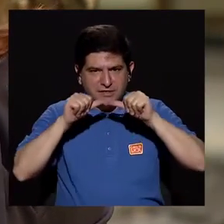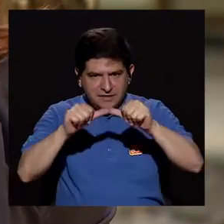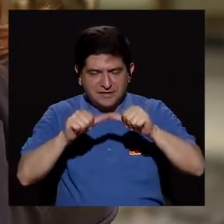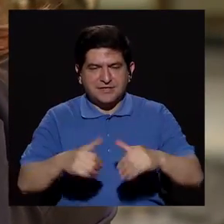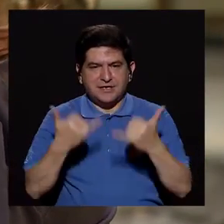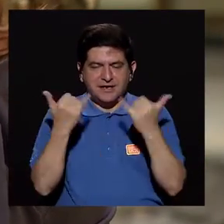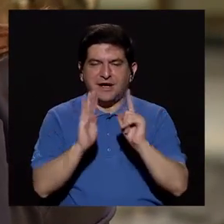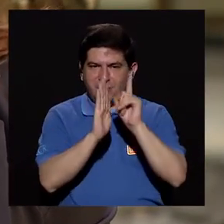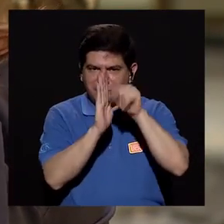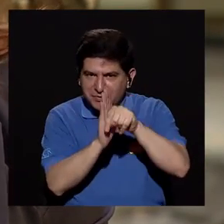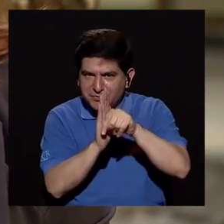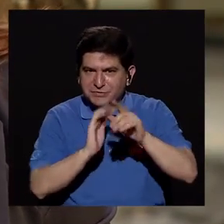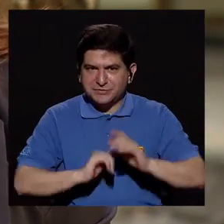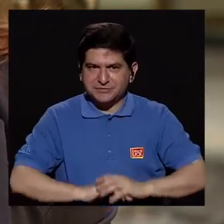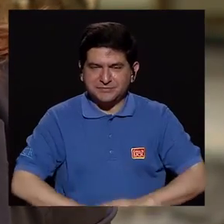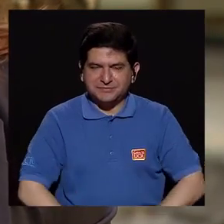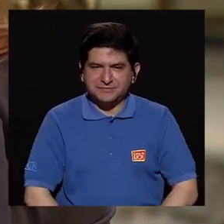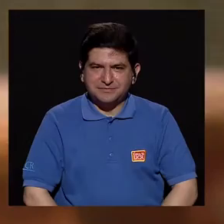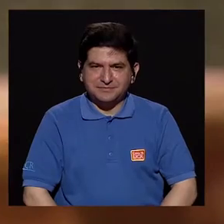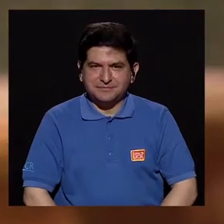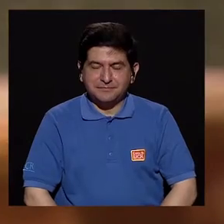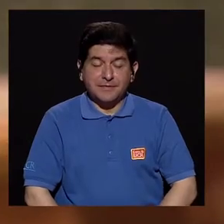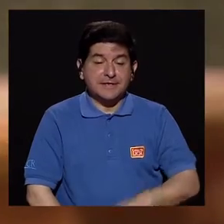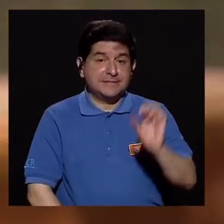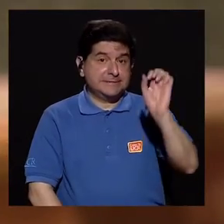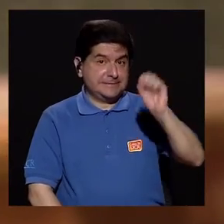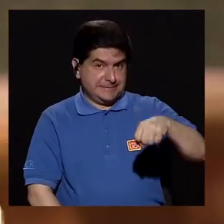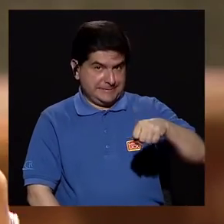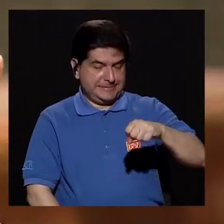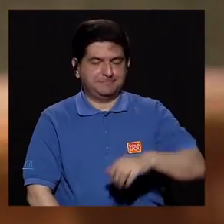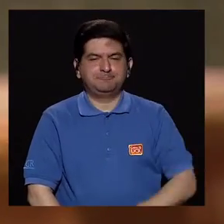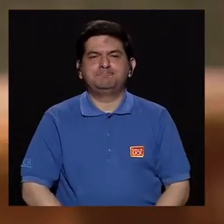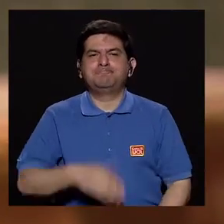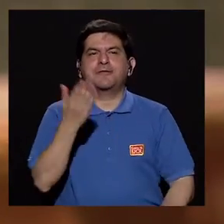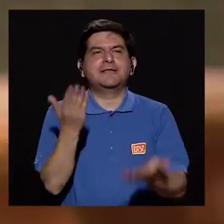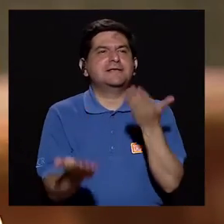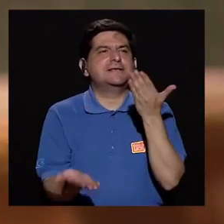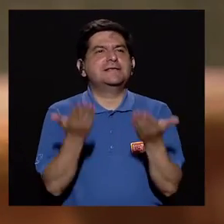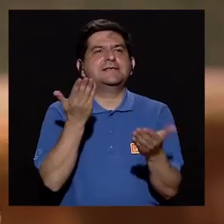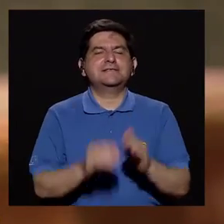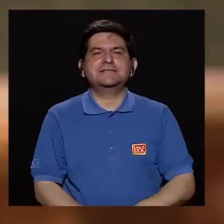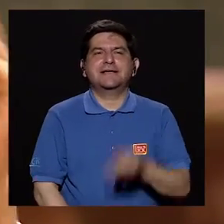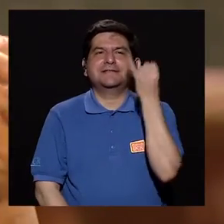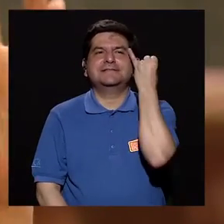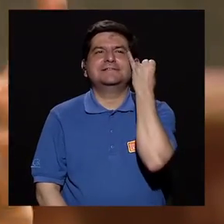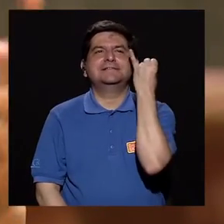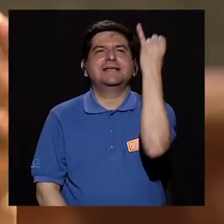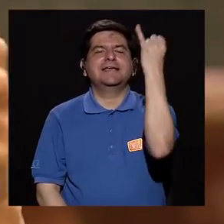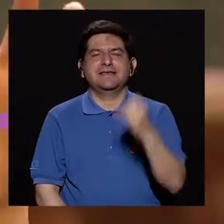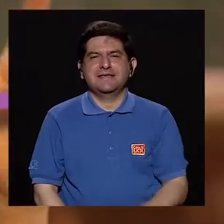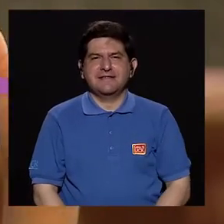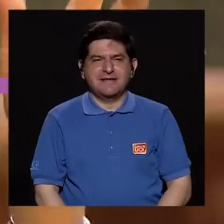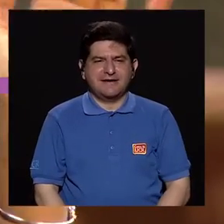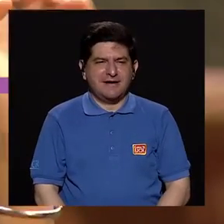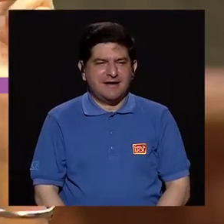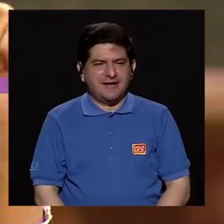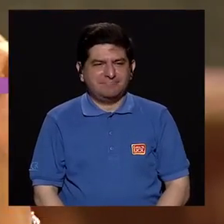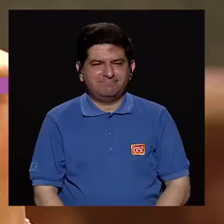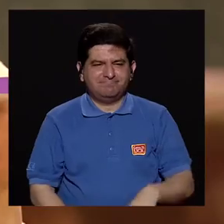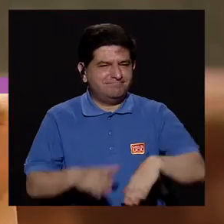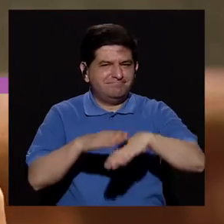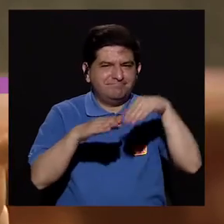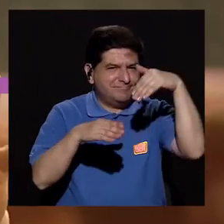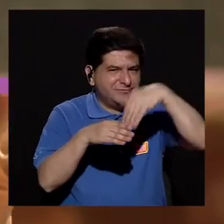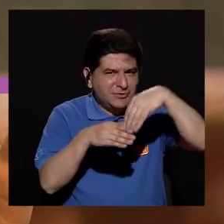retomarlo en estos minutitos que nos quedan. Sí. Tal vez como una idea, tal vez que se nos ha quedado un poquillo